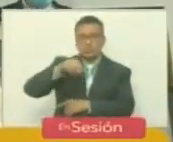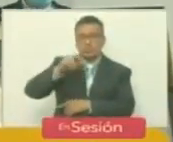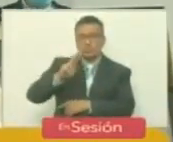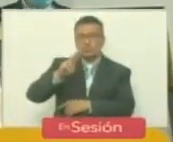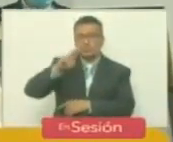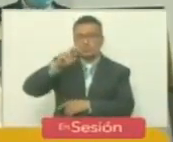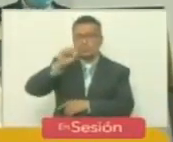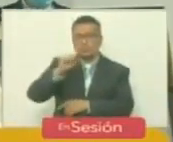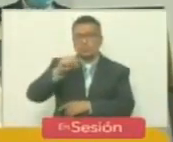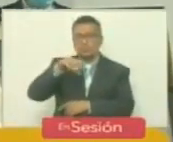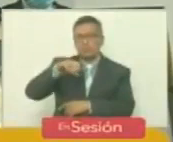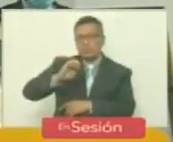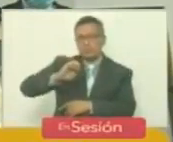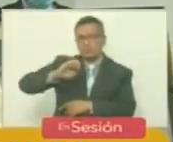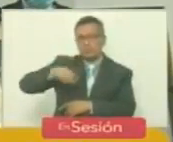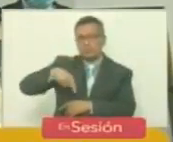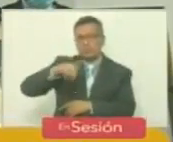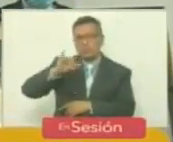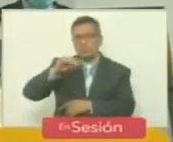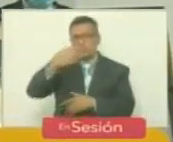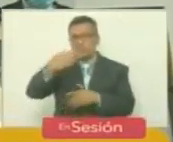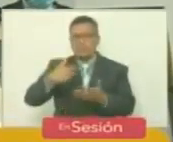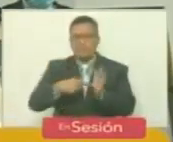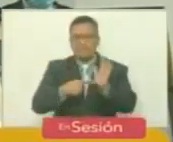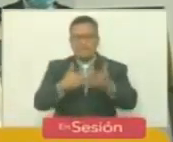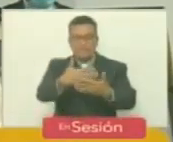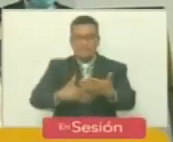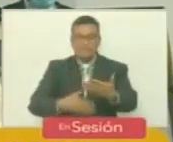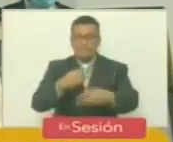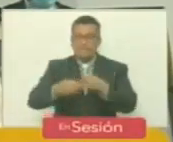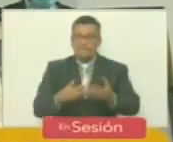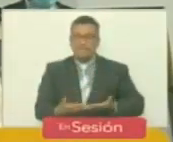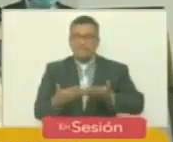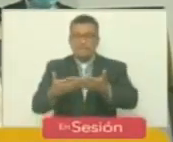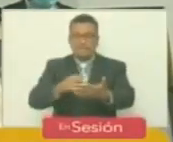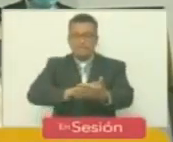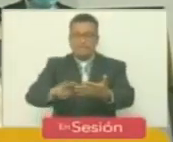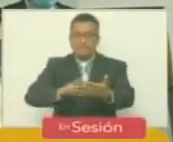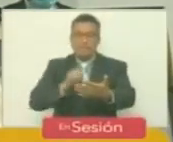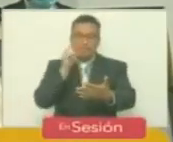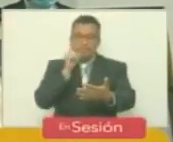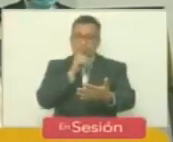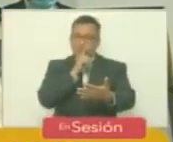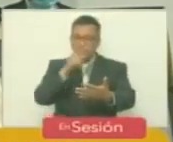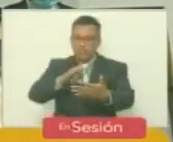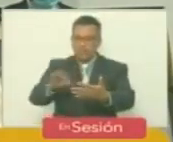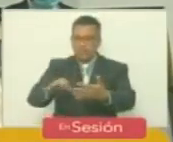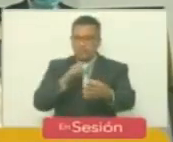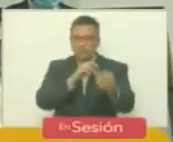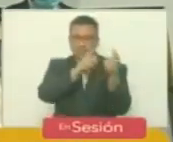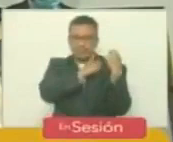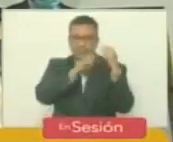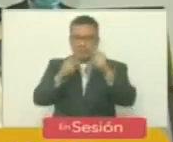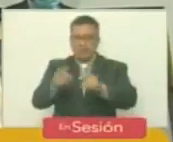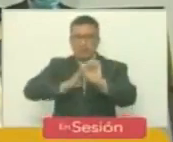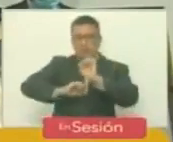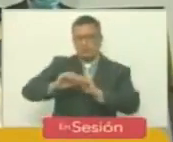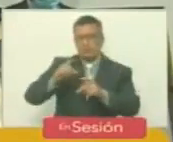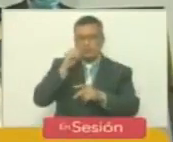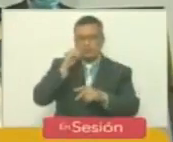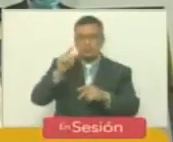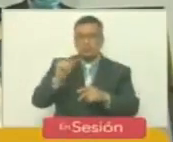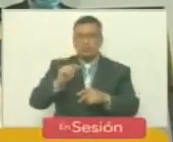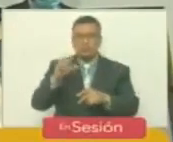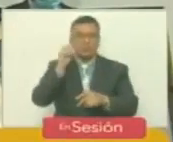Alessandrello, quien presentó el informe e hizo entrega a la lista de elegibles al cargo de defensora o defensor